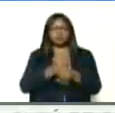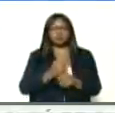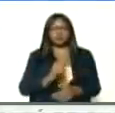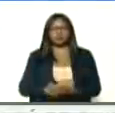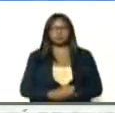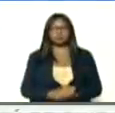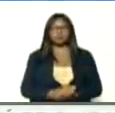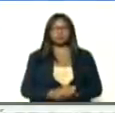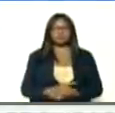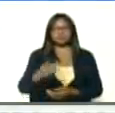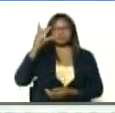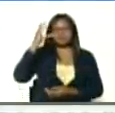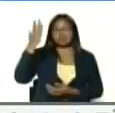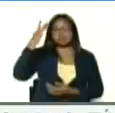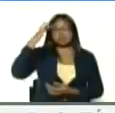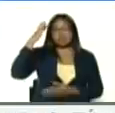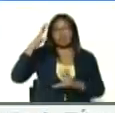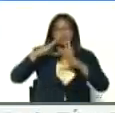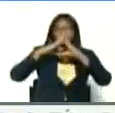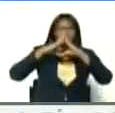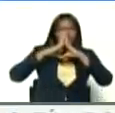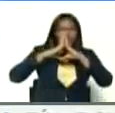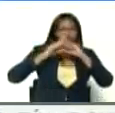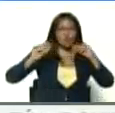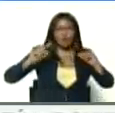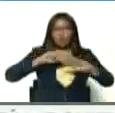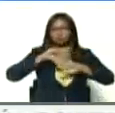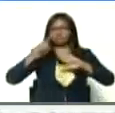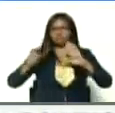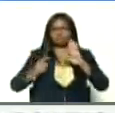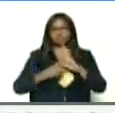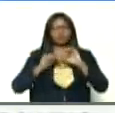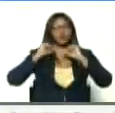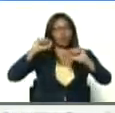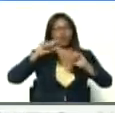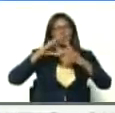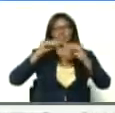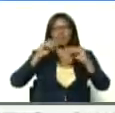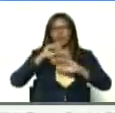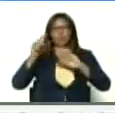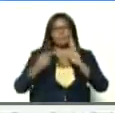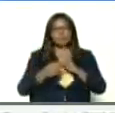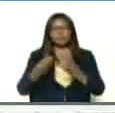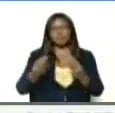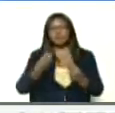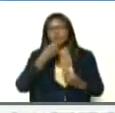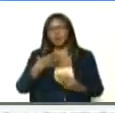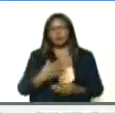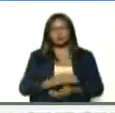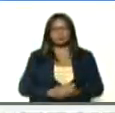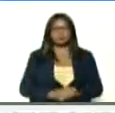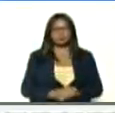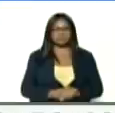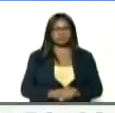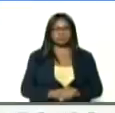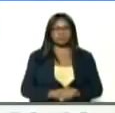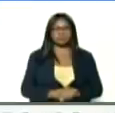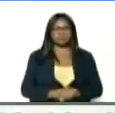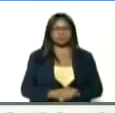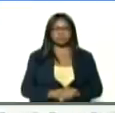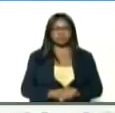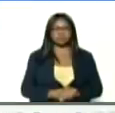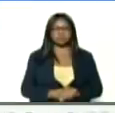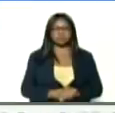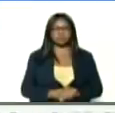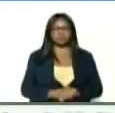del sí sabe todo, pues, esa sabe, lograr todo, esa serie es muy buena, New Astral, hospital,